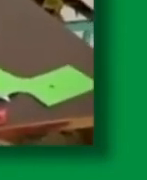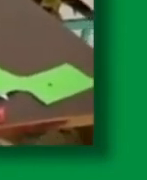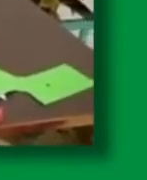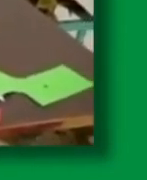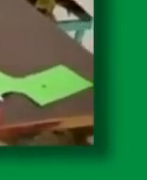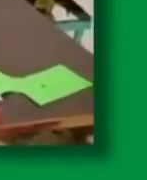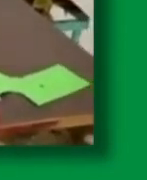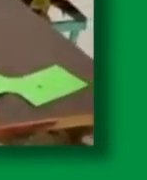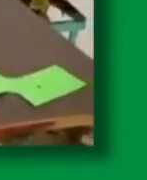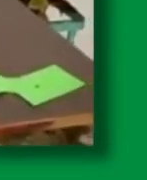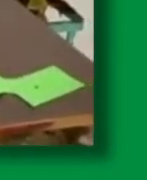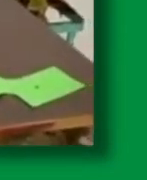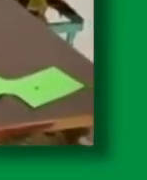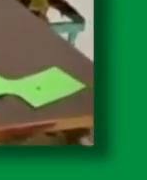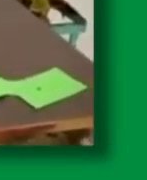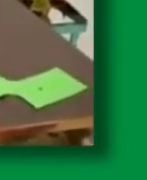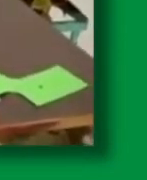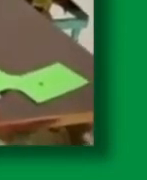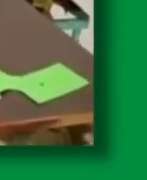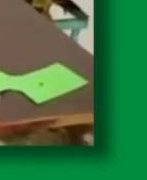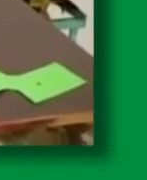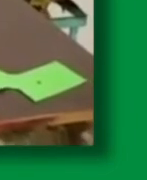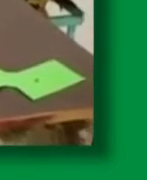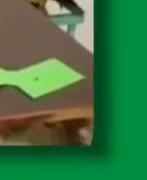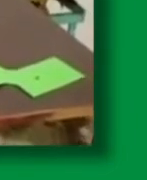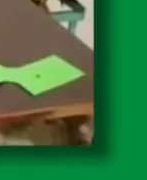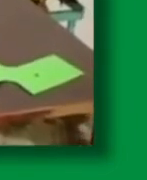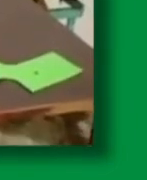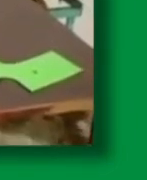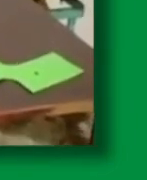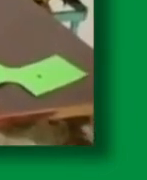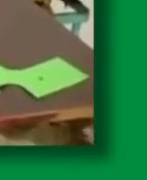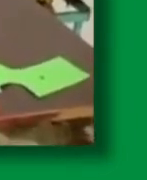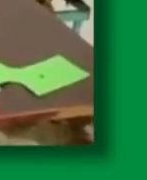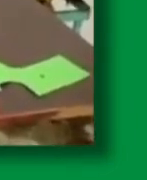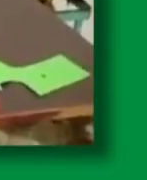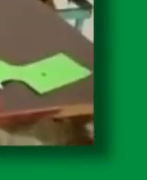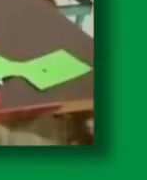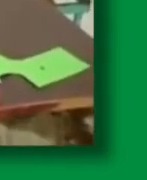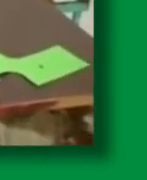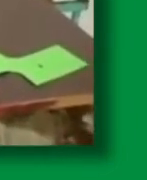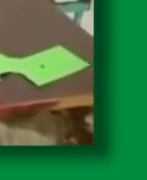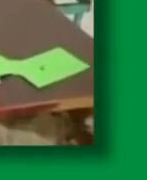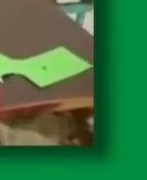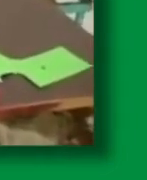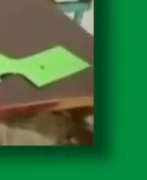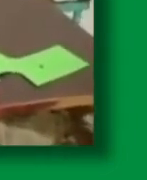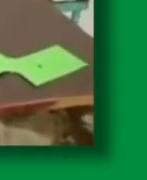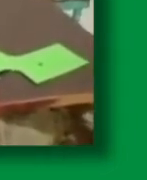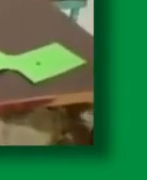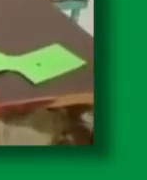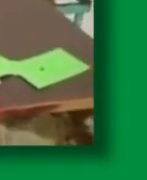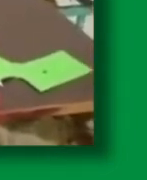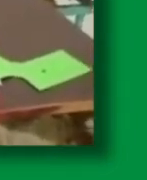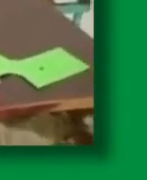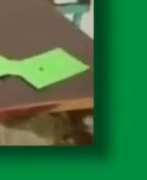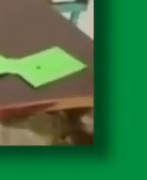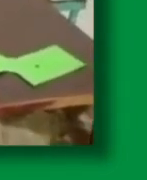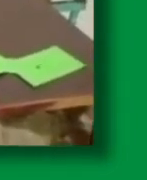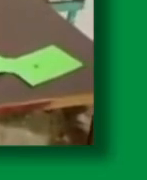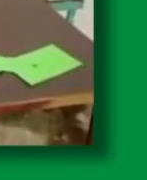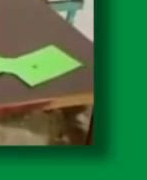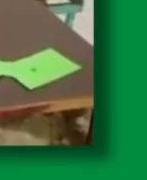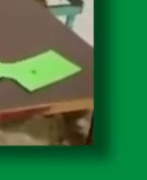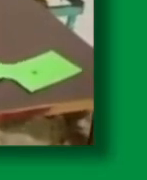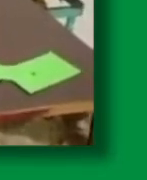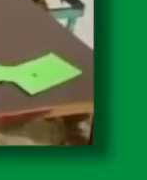pega, material de provecho, cartulina, retraso de otro tipo de materiales. Siempre recordar